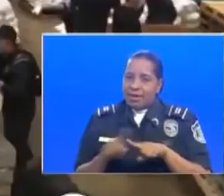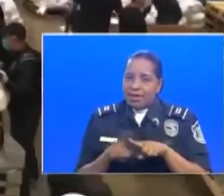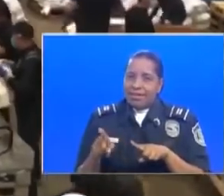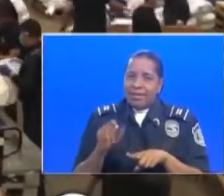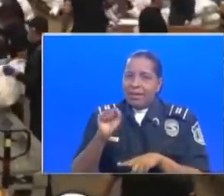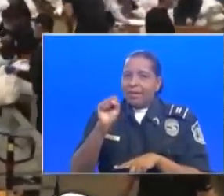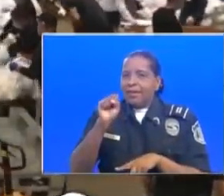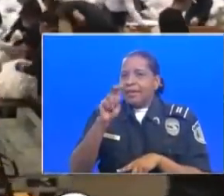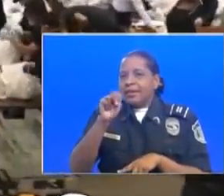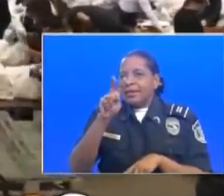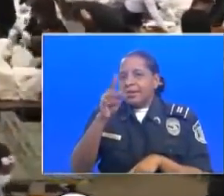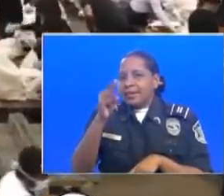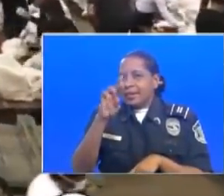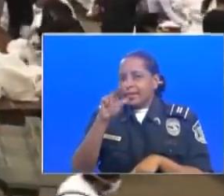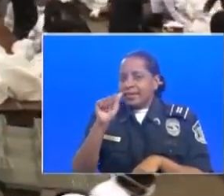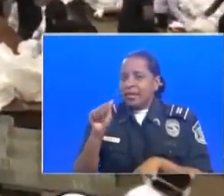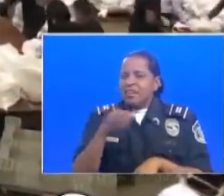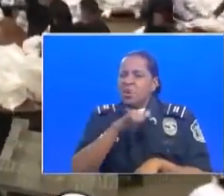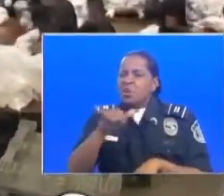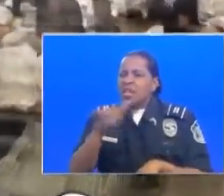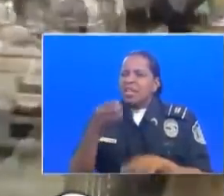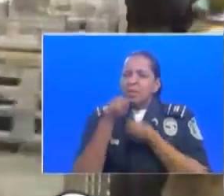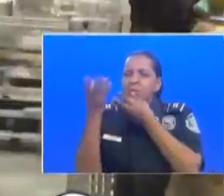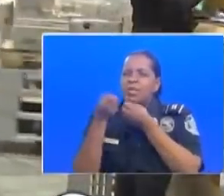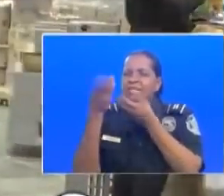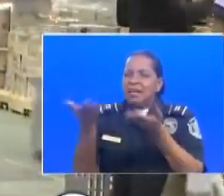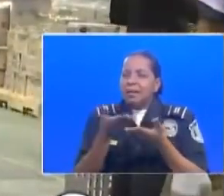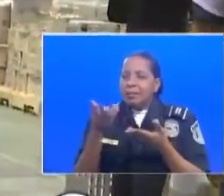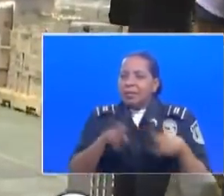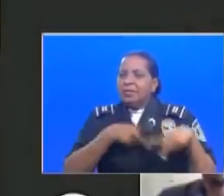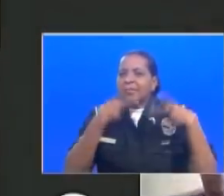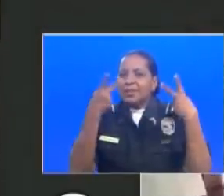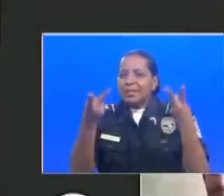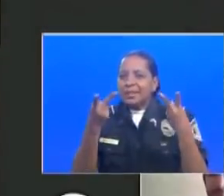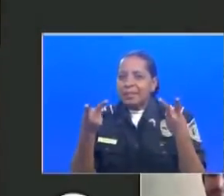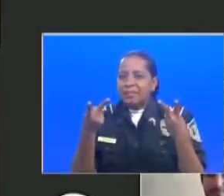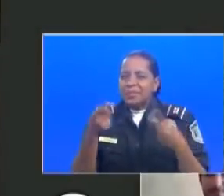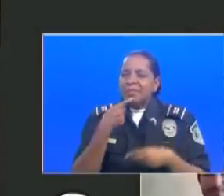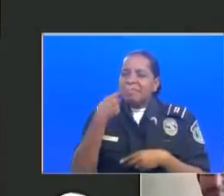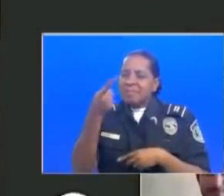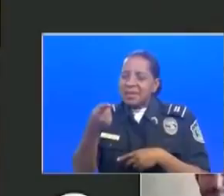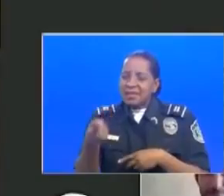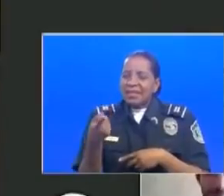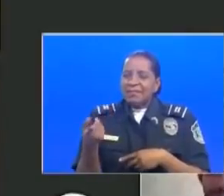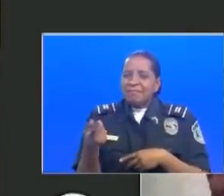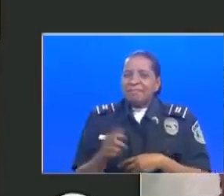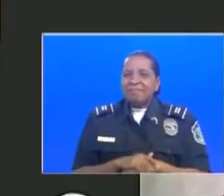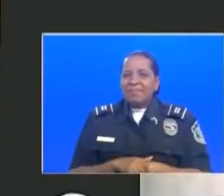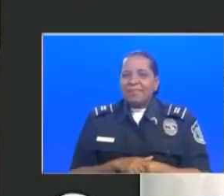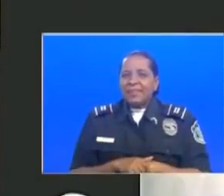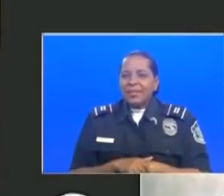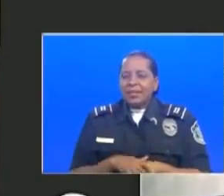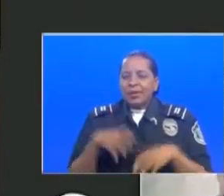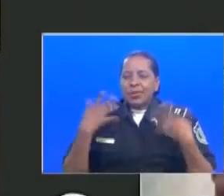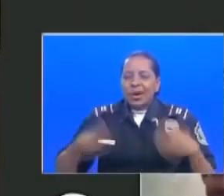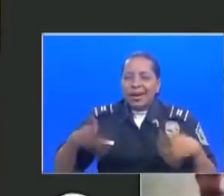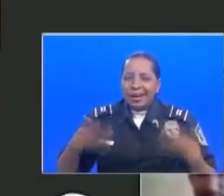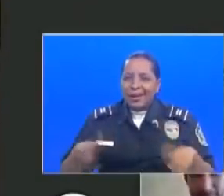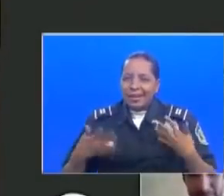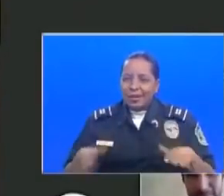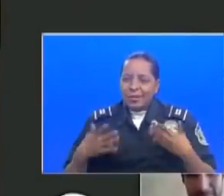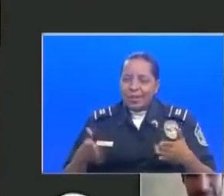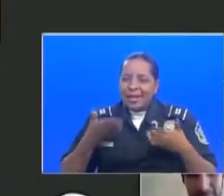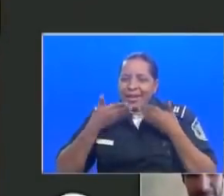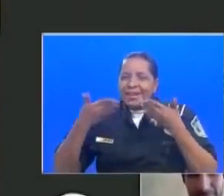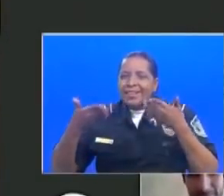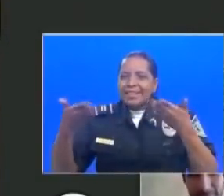Sandra, danos un mensaje antes de estas preguntas por parte del voluntariado. Yo quiero, de verdad que me va a faltar palabras para